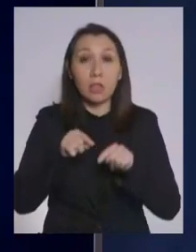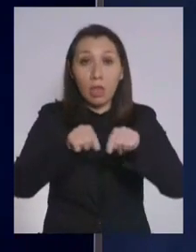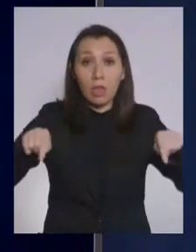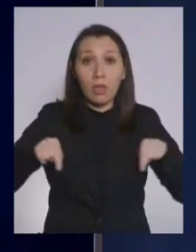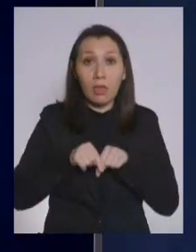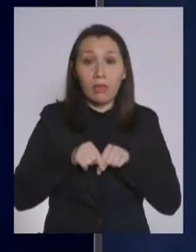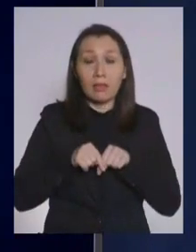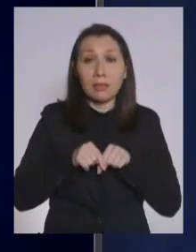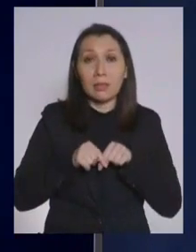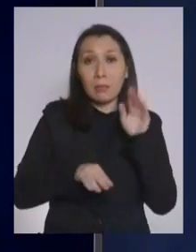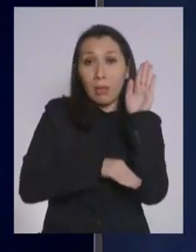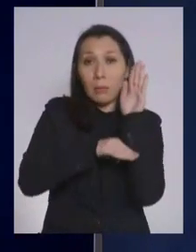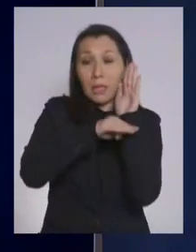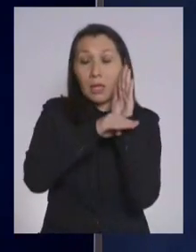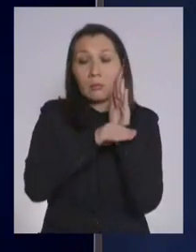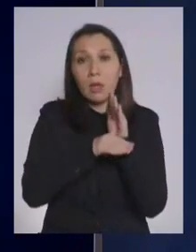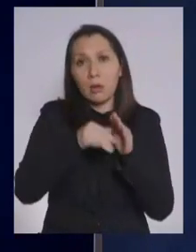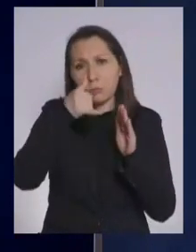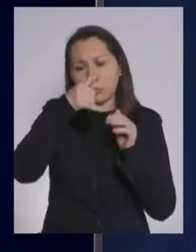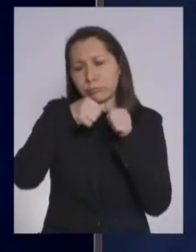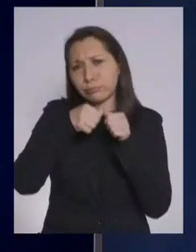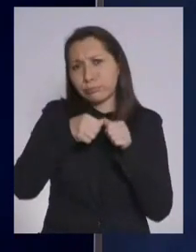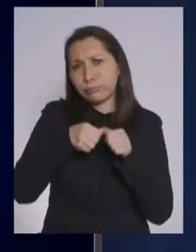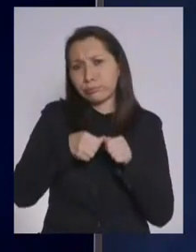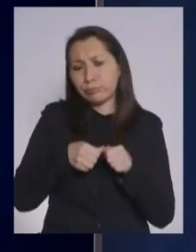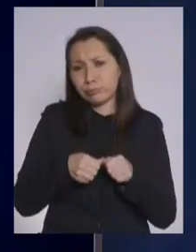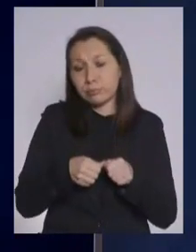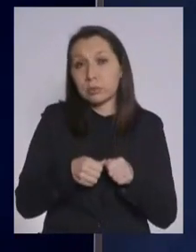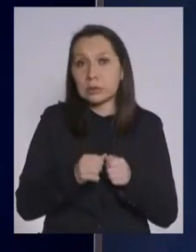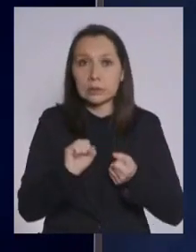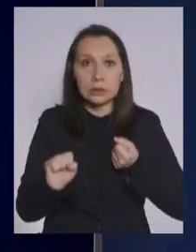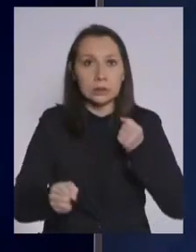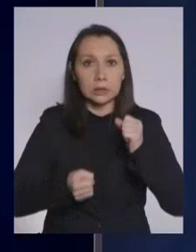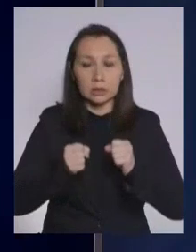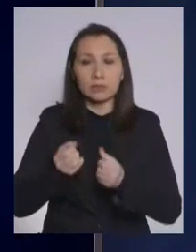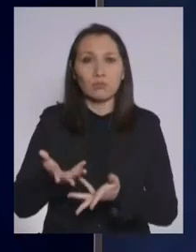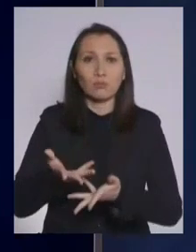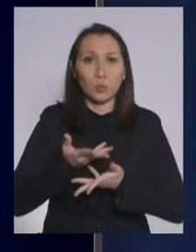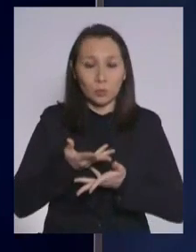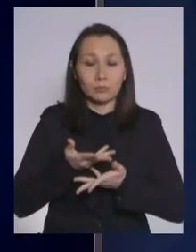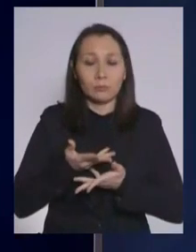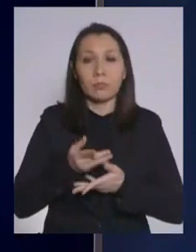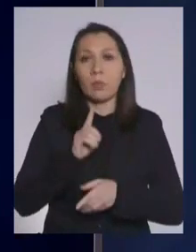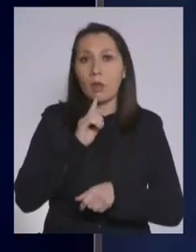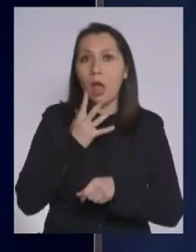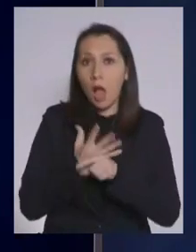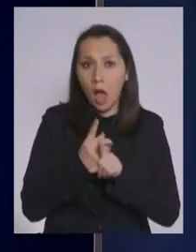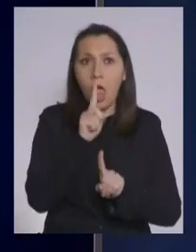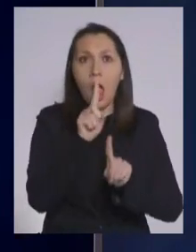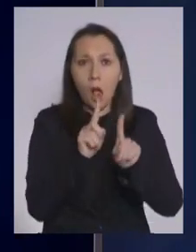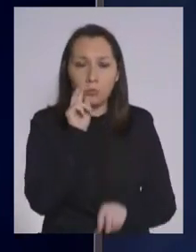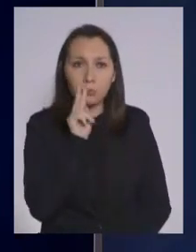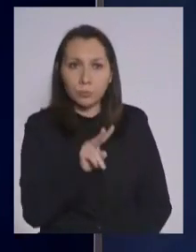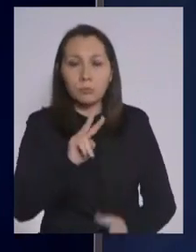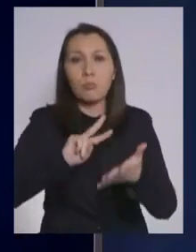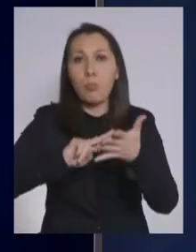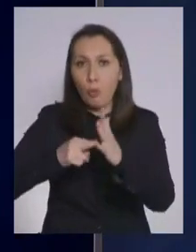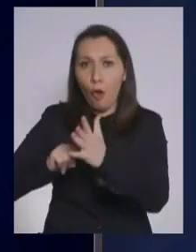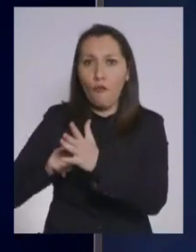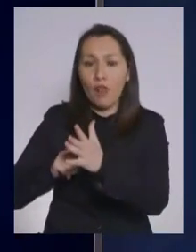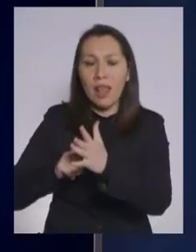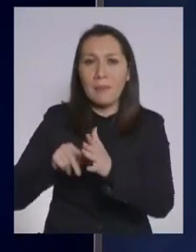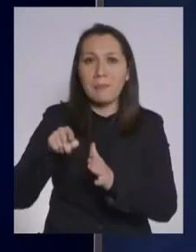departamento durante tanto tiempo es muy estresante. Hemos tenido casos de problemas